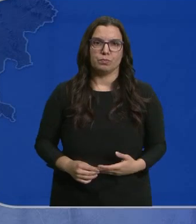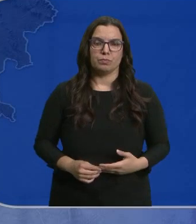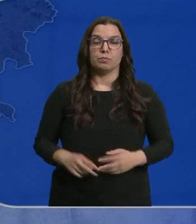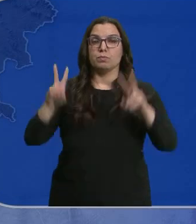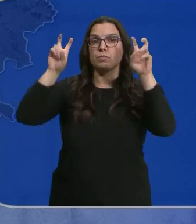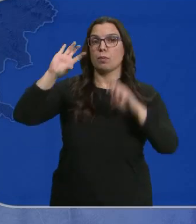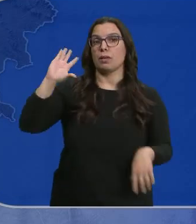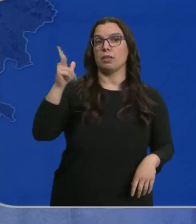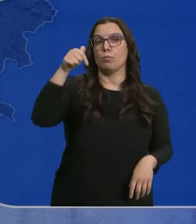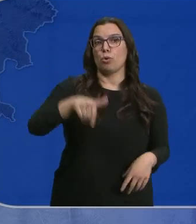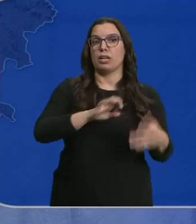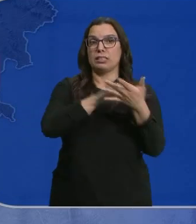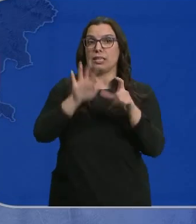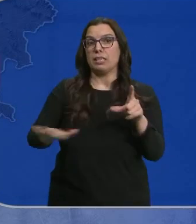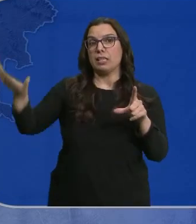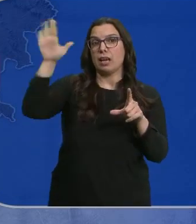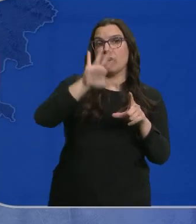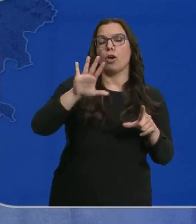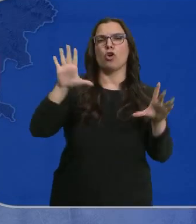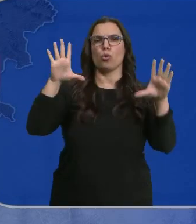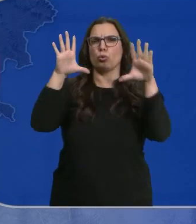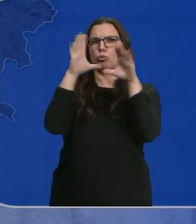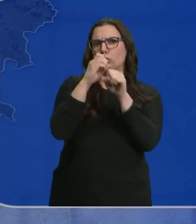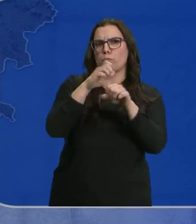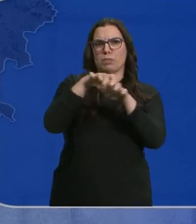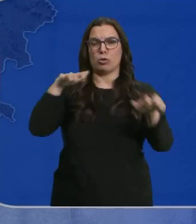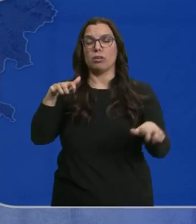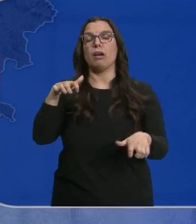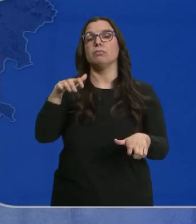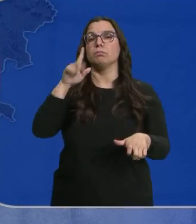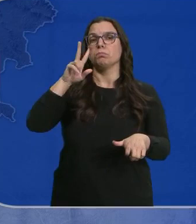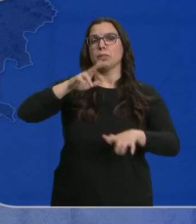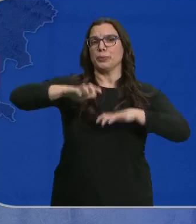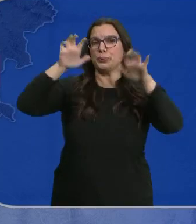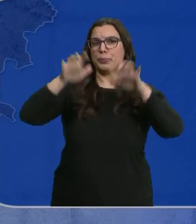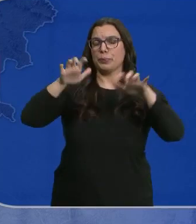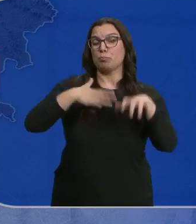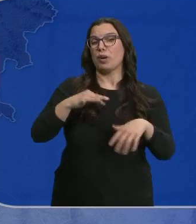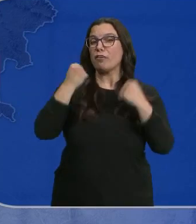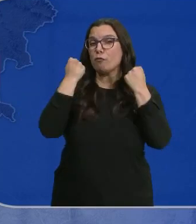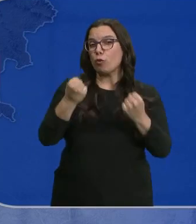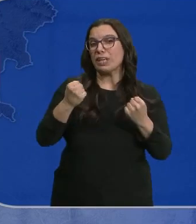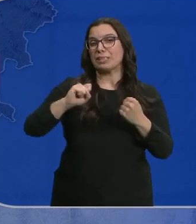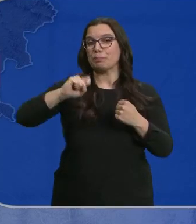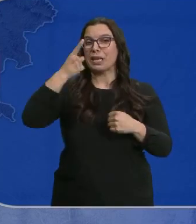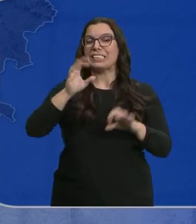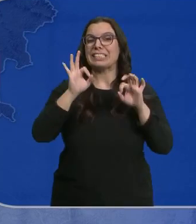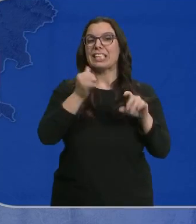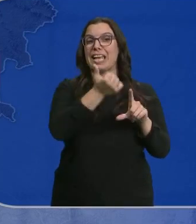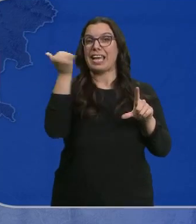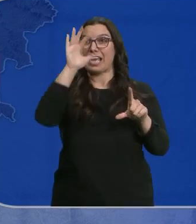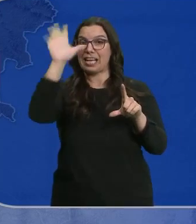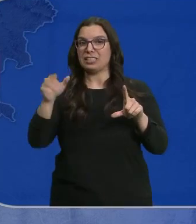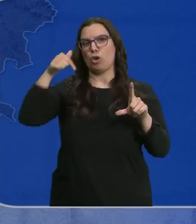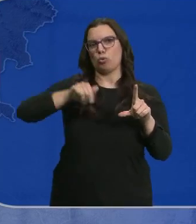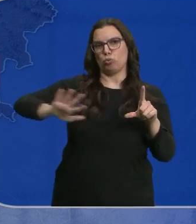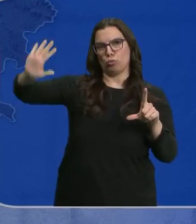En cuanto al tiempo, hoy en Castilla y León predominarán los cielos cubiertos y tendremos precipitaciones que podrán ser más fuertes en algunas zonas del este y